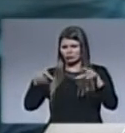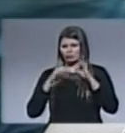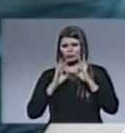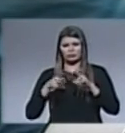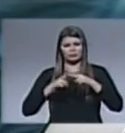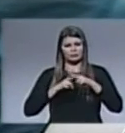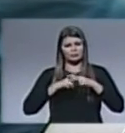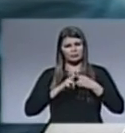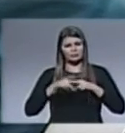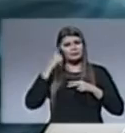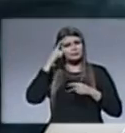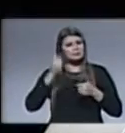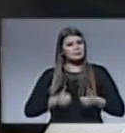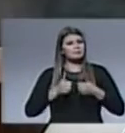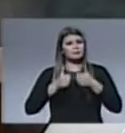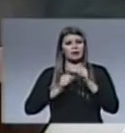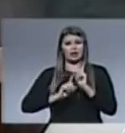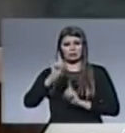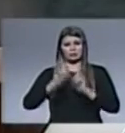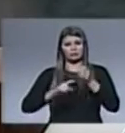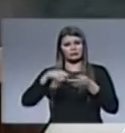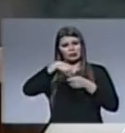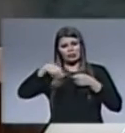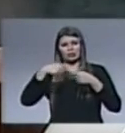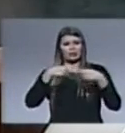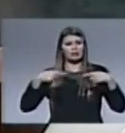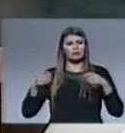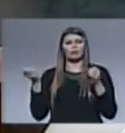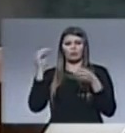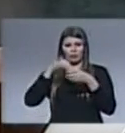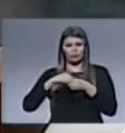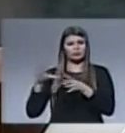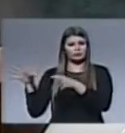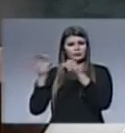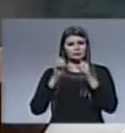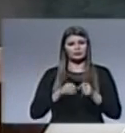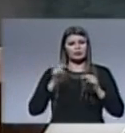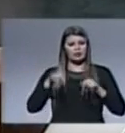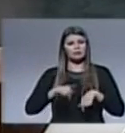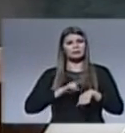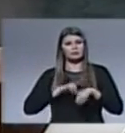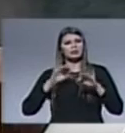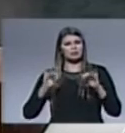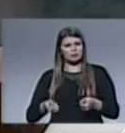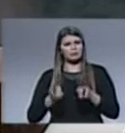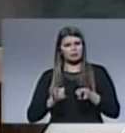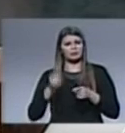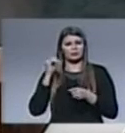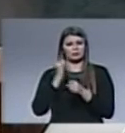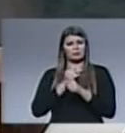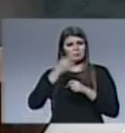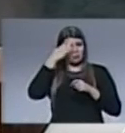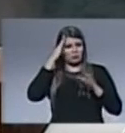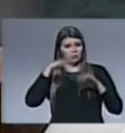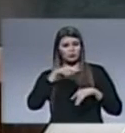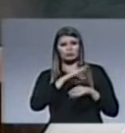necesarios. Incluso los productos que les están haciendo son los mismos que nosotros aplicamos en nuestra clínica privada.